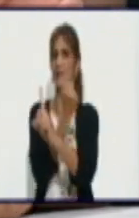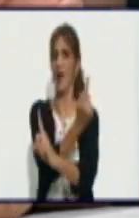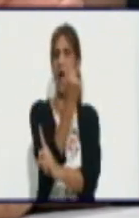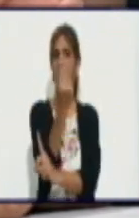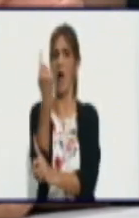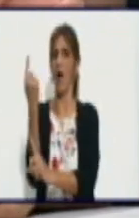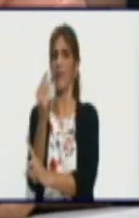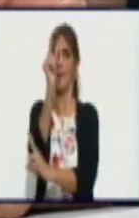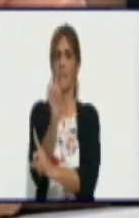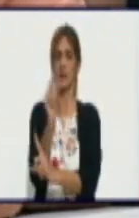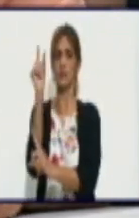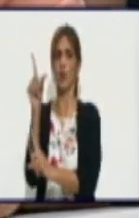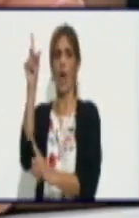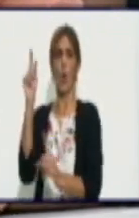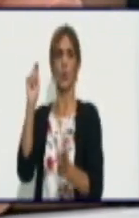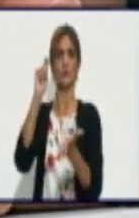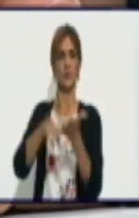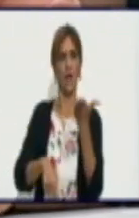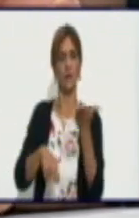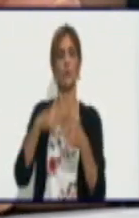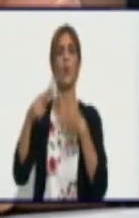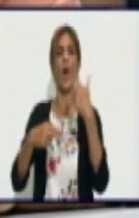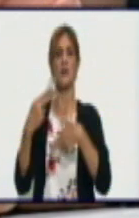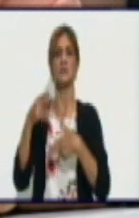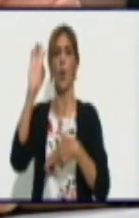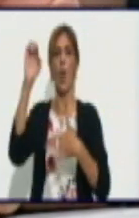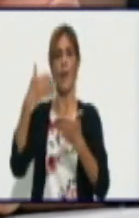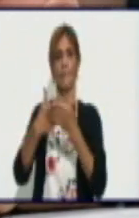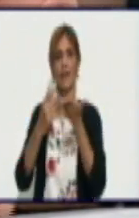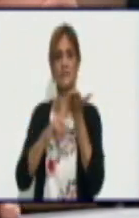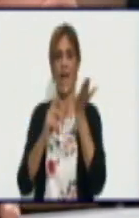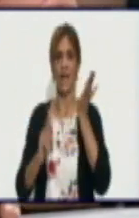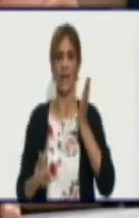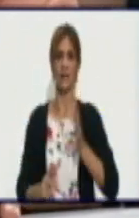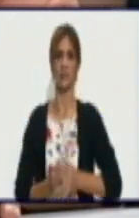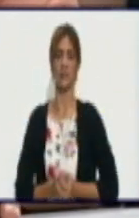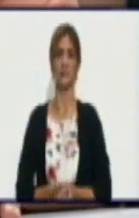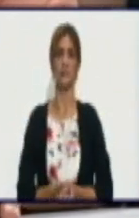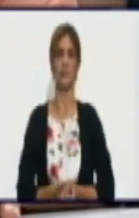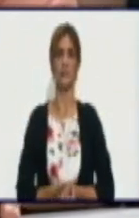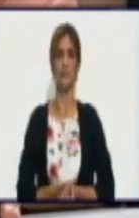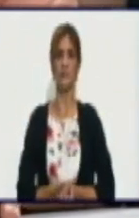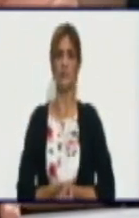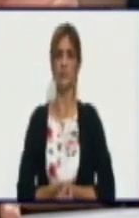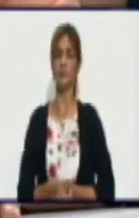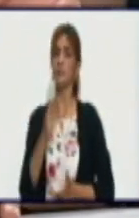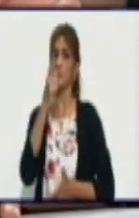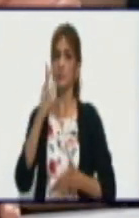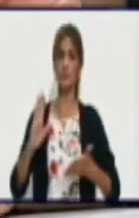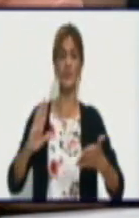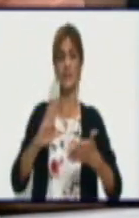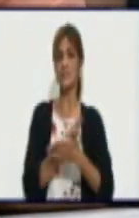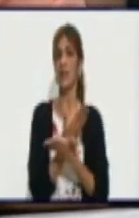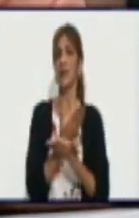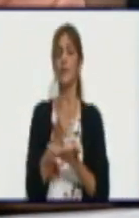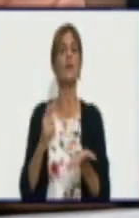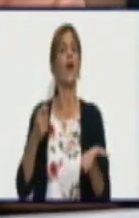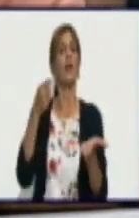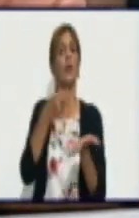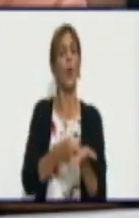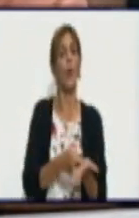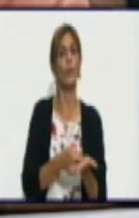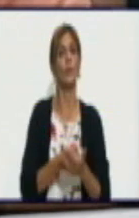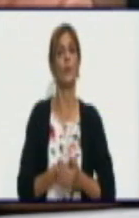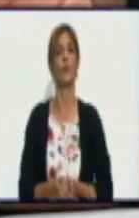contrata directamente con la empresa eléctrica. Se elimina el cobro automático con el saldo de las cuentas de las bases productivas y las empresas.